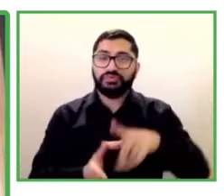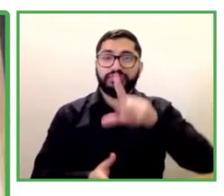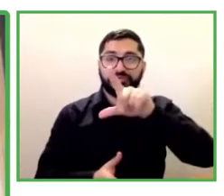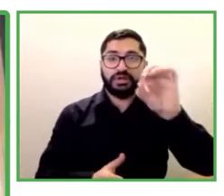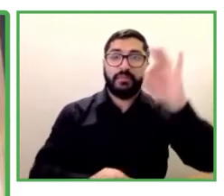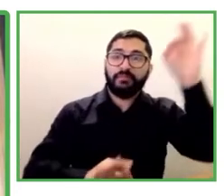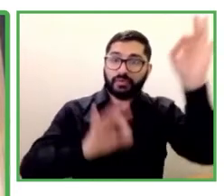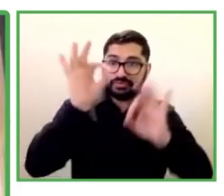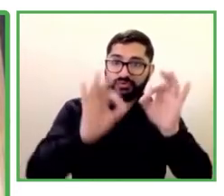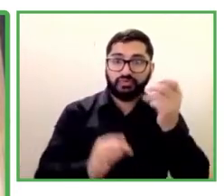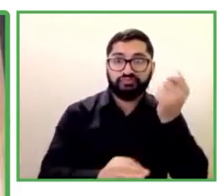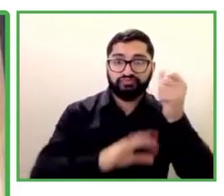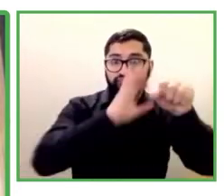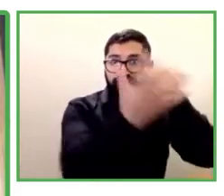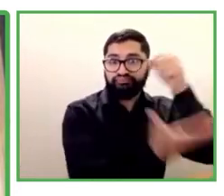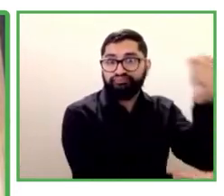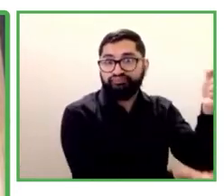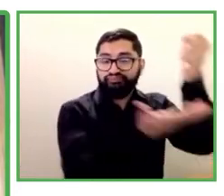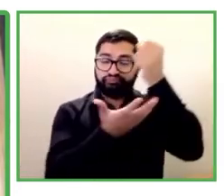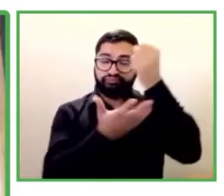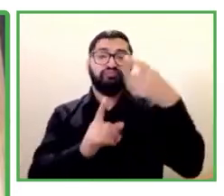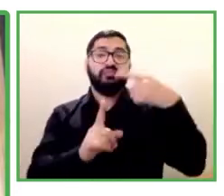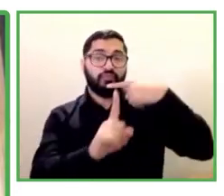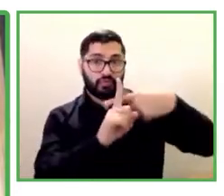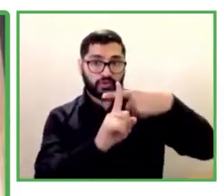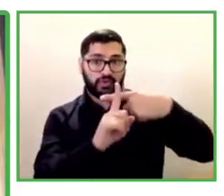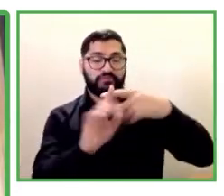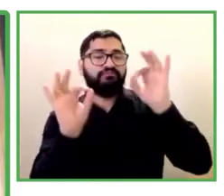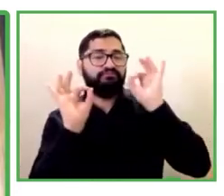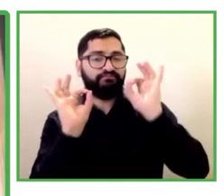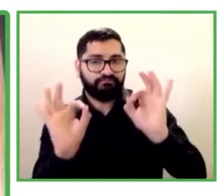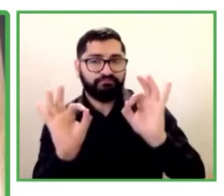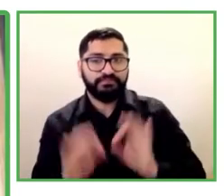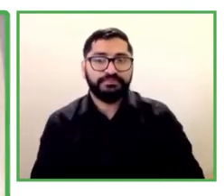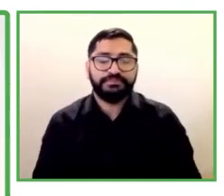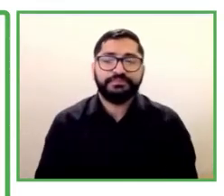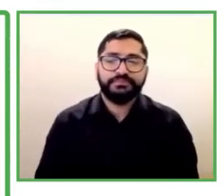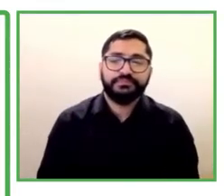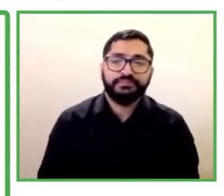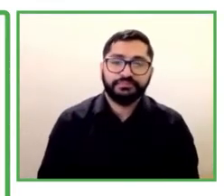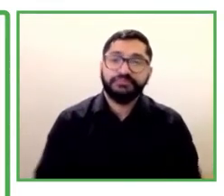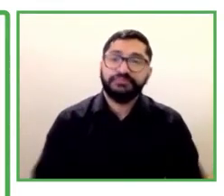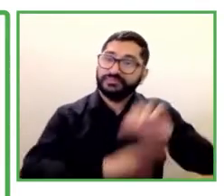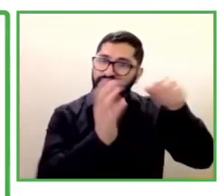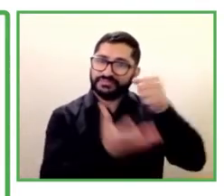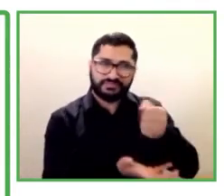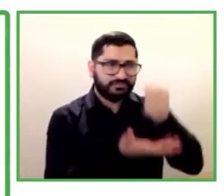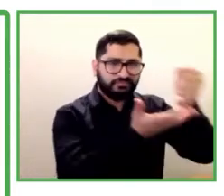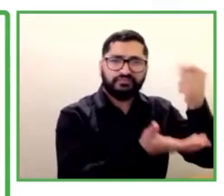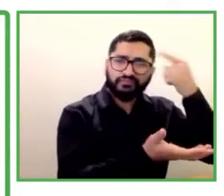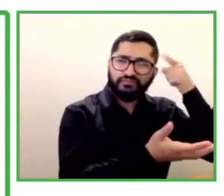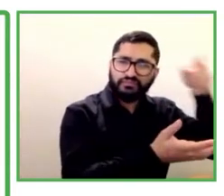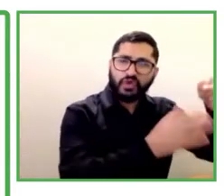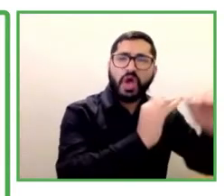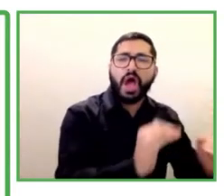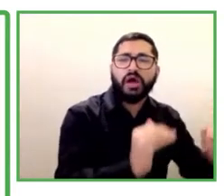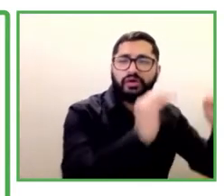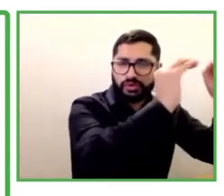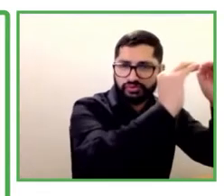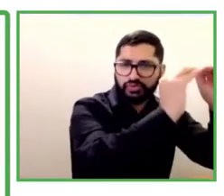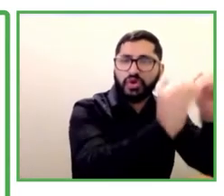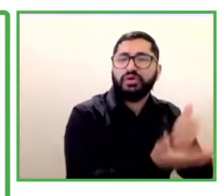ingresos se entrega directamente a nuestros socios de franquicia y agencias a nivel global. Queremos permitir la